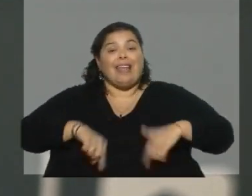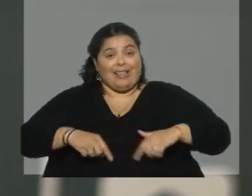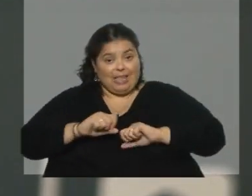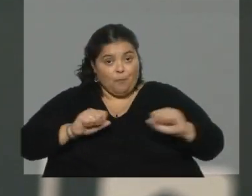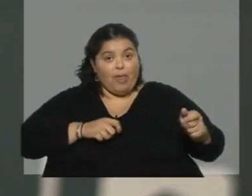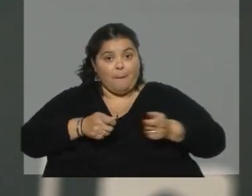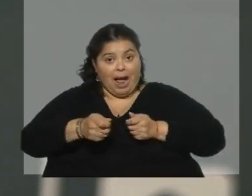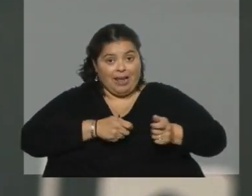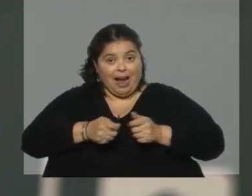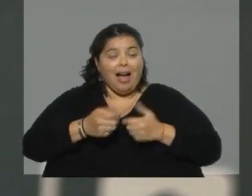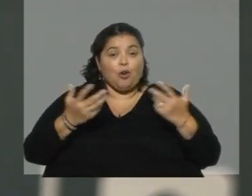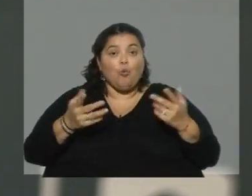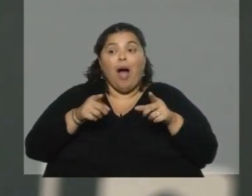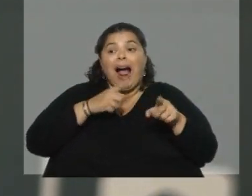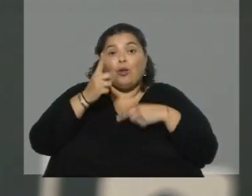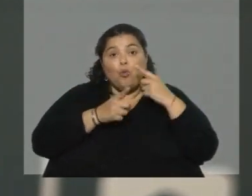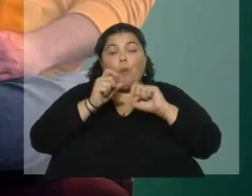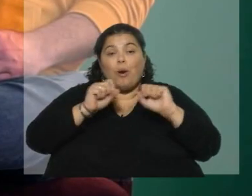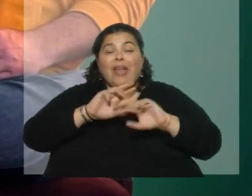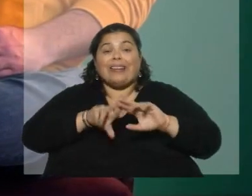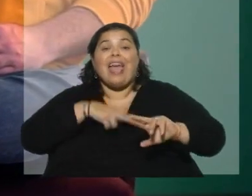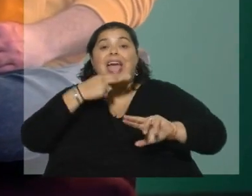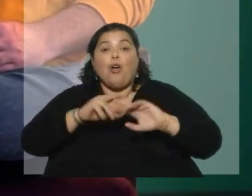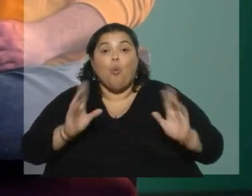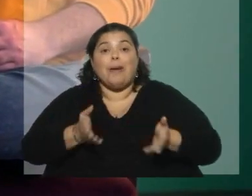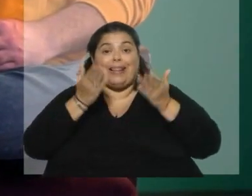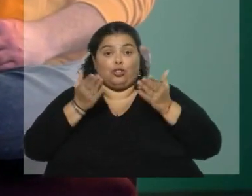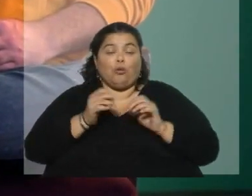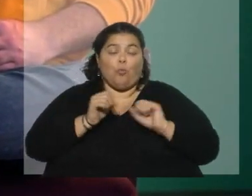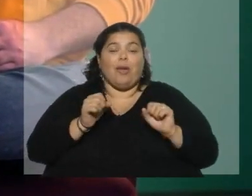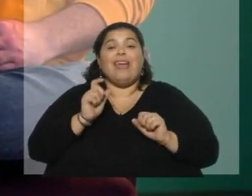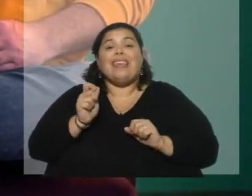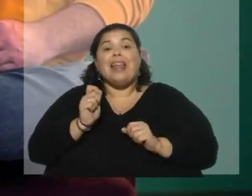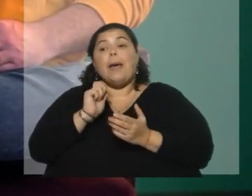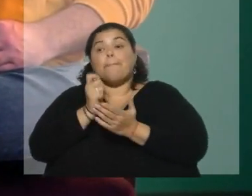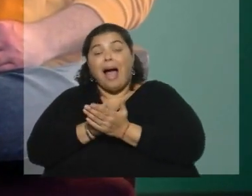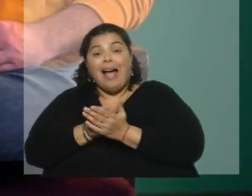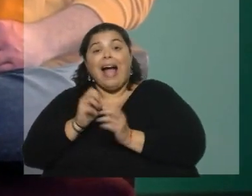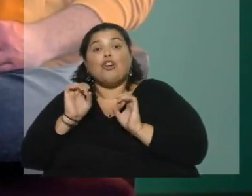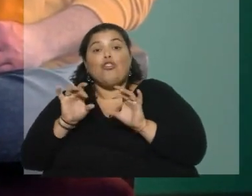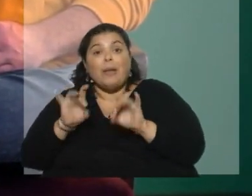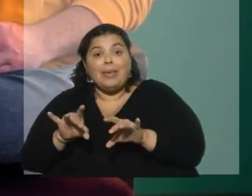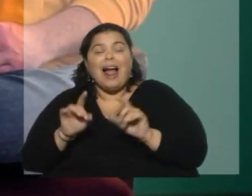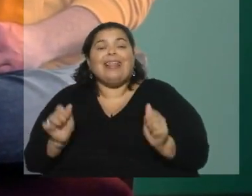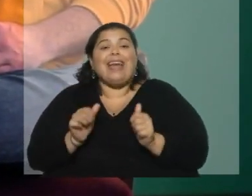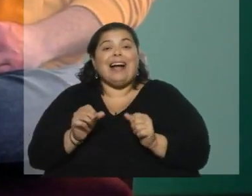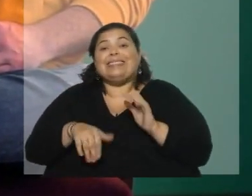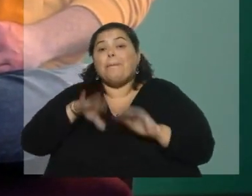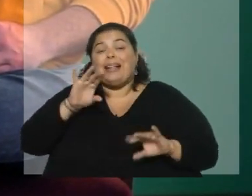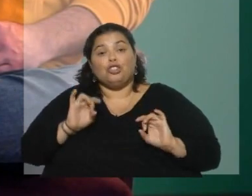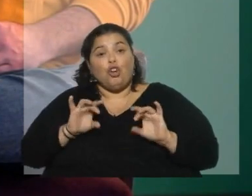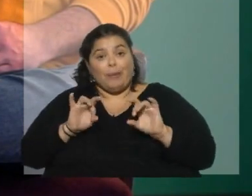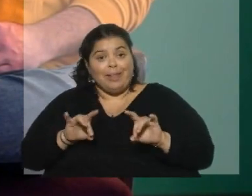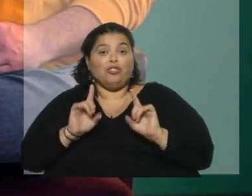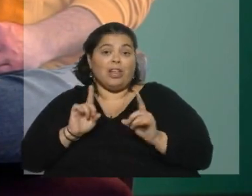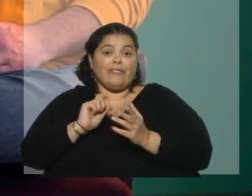en los canales que tienen recuperación ser aplicados a la meta. Que pague el que contamina y que pague más el que genera más. Efectivamente, esa es la propuesta